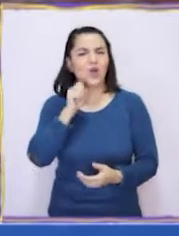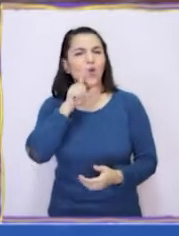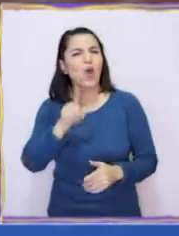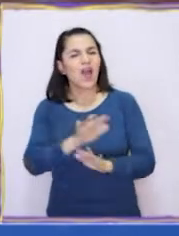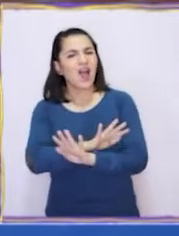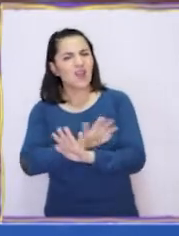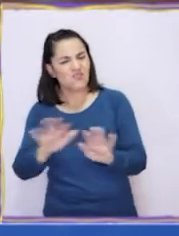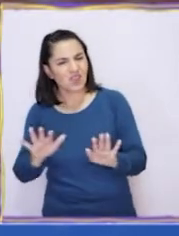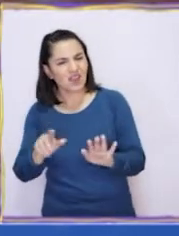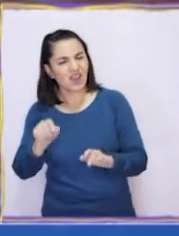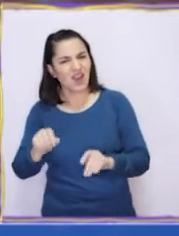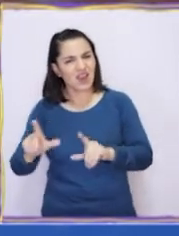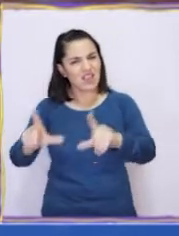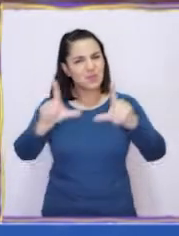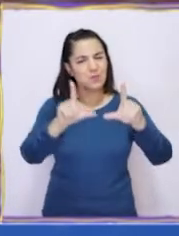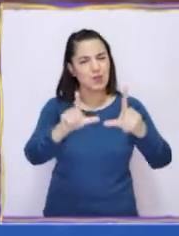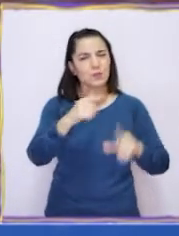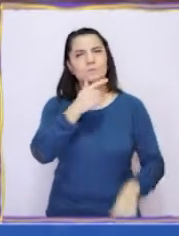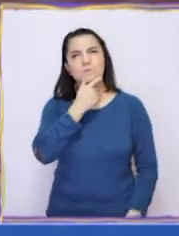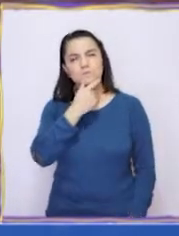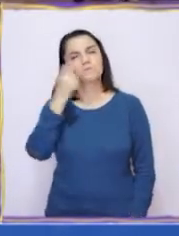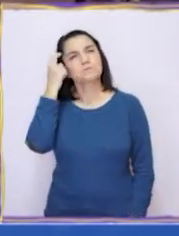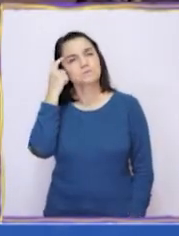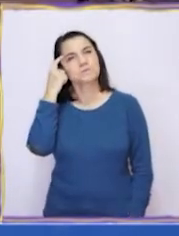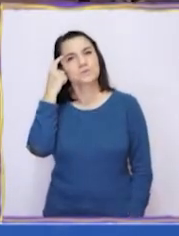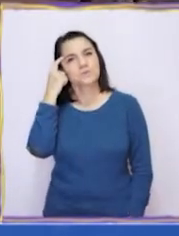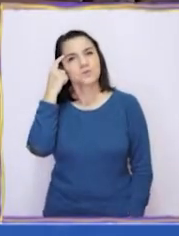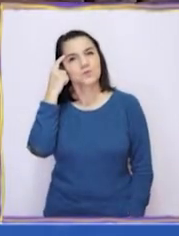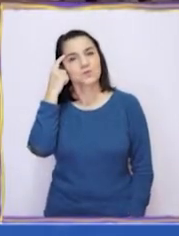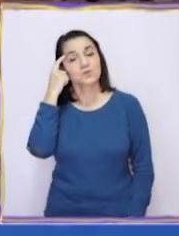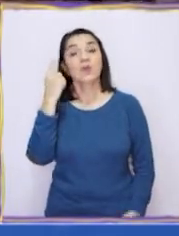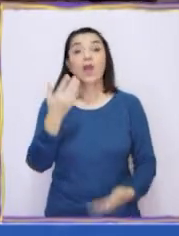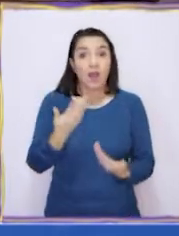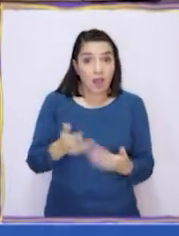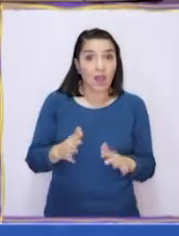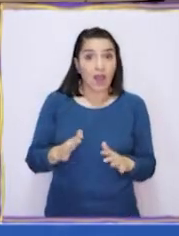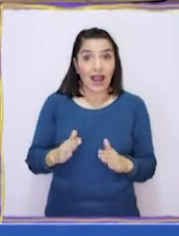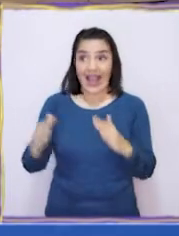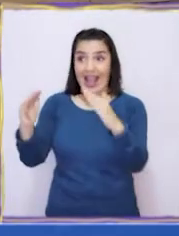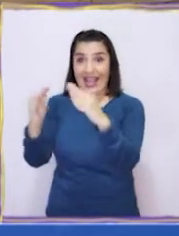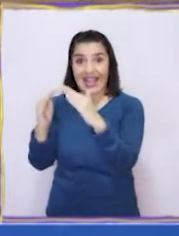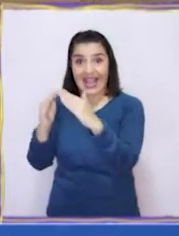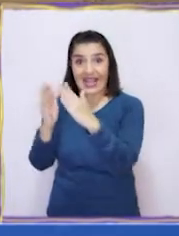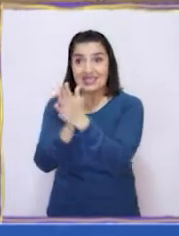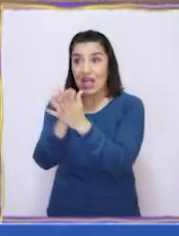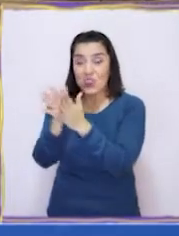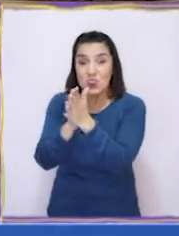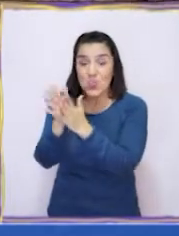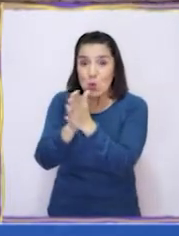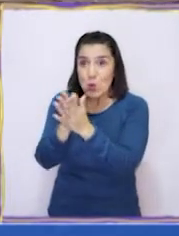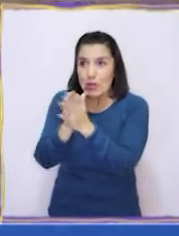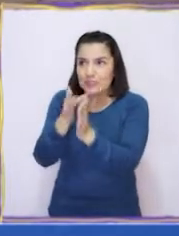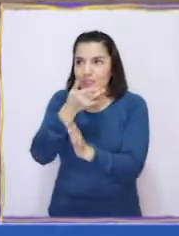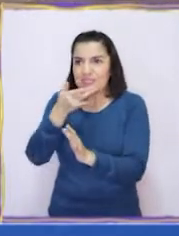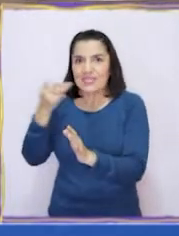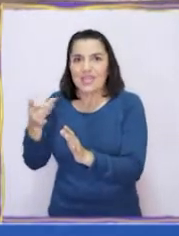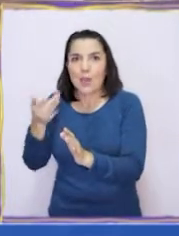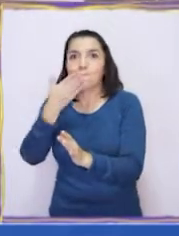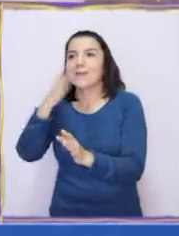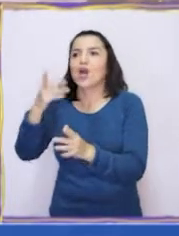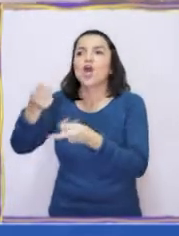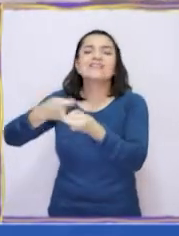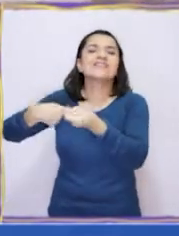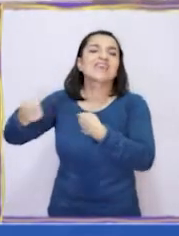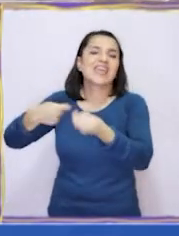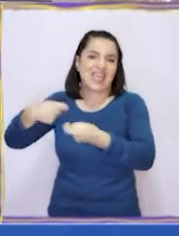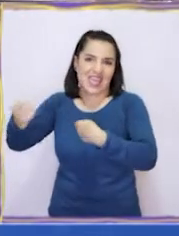final se les ocurre con esta imagen? Pensemos. ¿Qué tal si en verdad la casa de dulces era una tienda y cuando